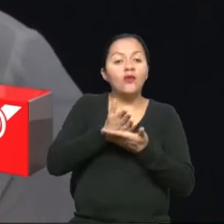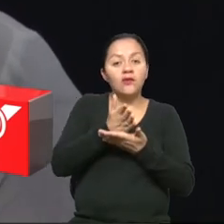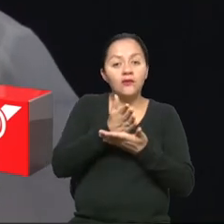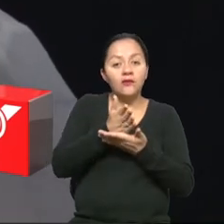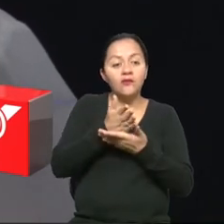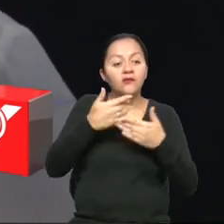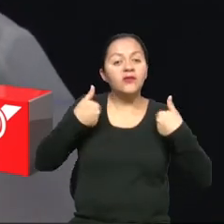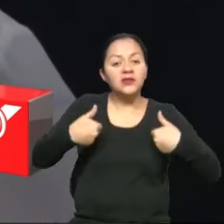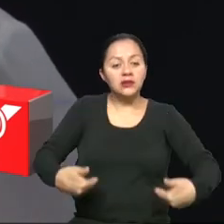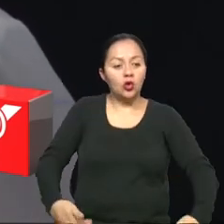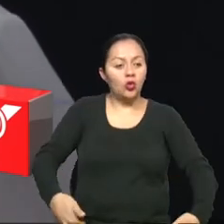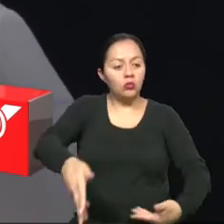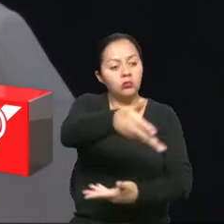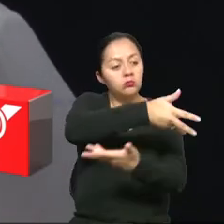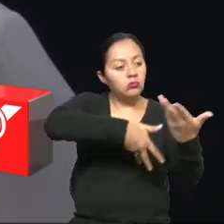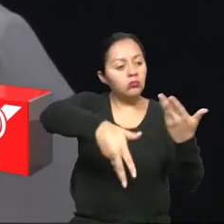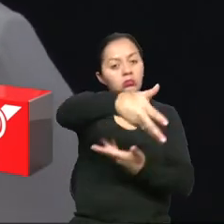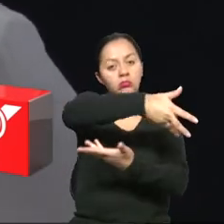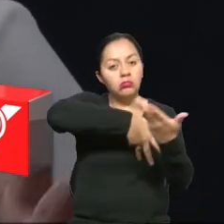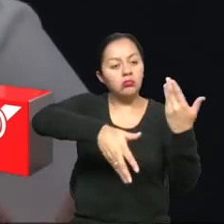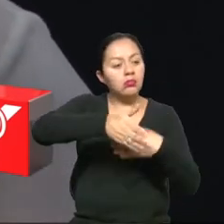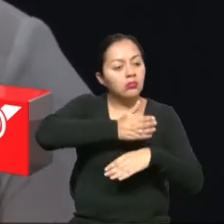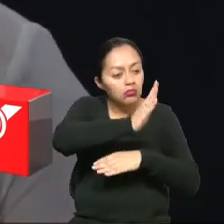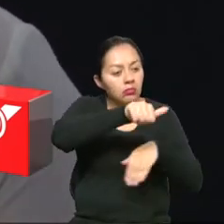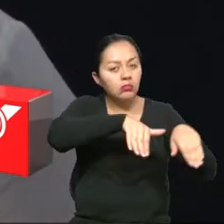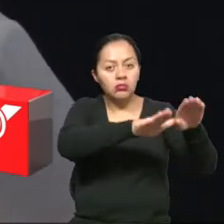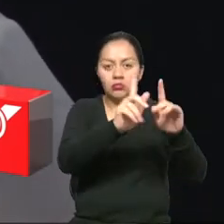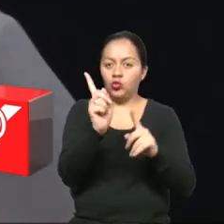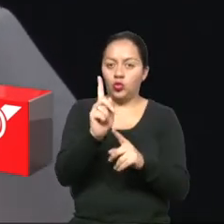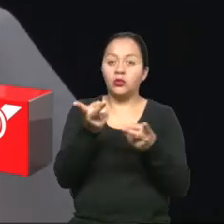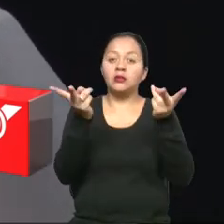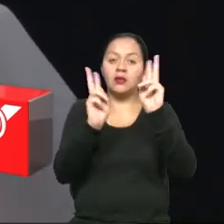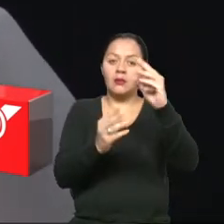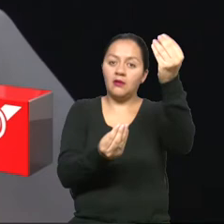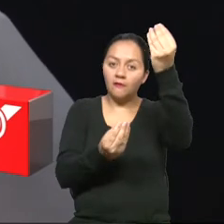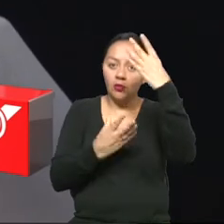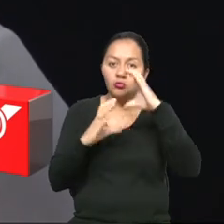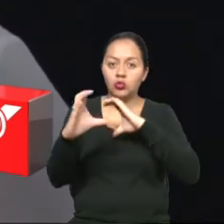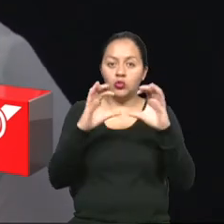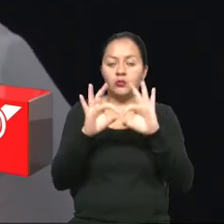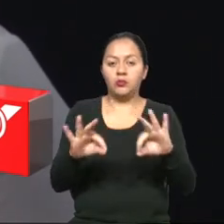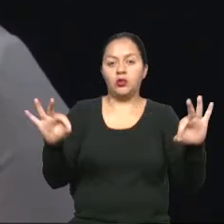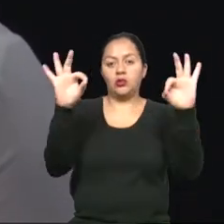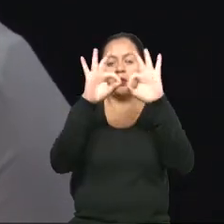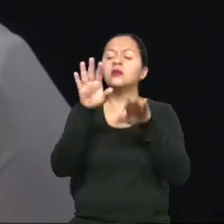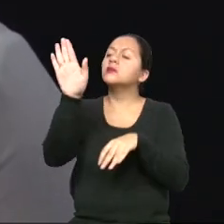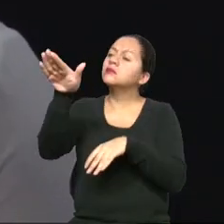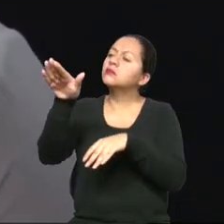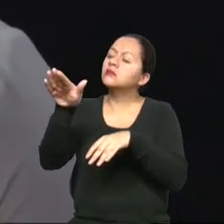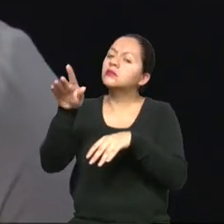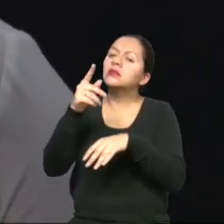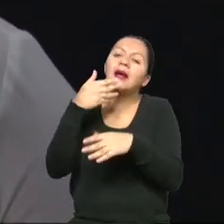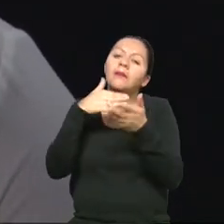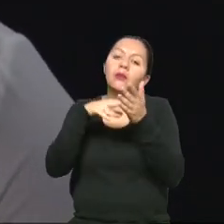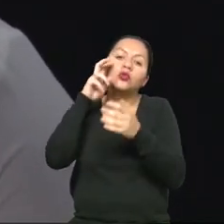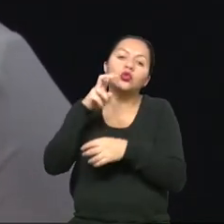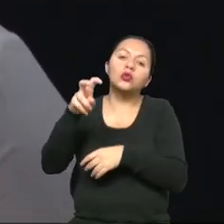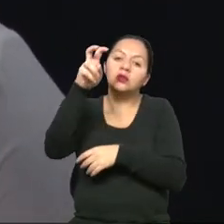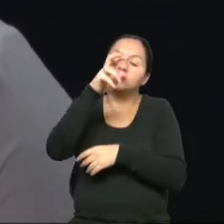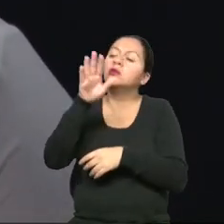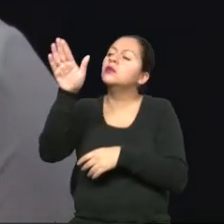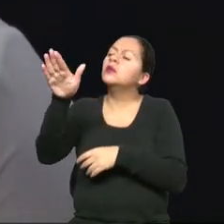comunicación, a la información, que promueve diferentes ámbitos, como por ejemplo el turismo. ¿Cuántas normas tenemos nosotros con respecto a lo que es